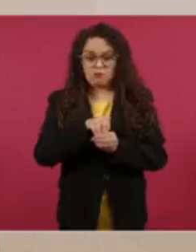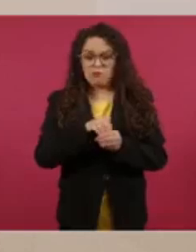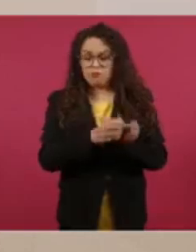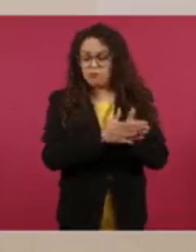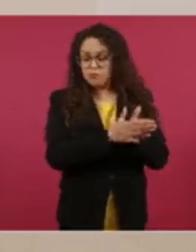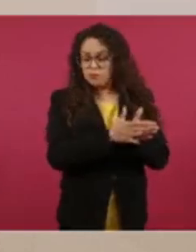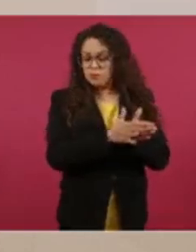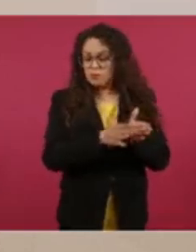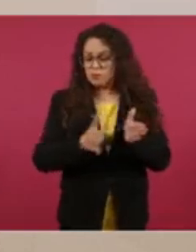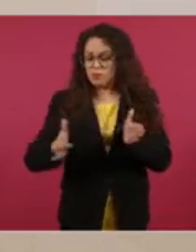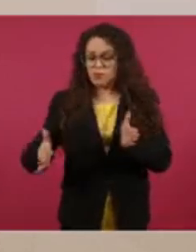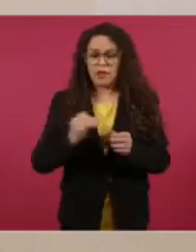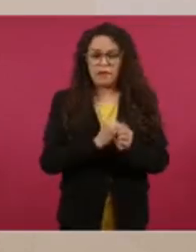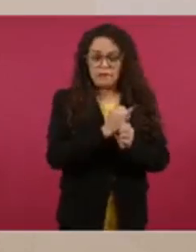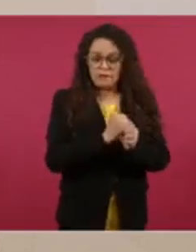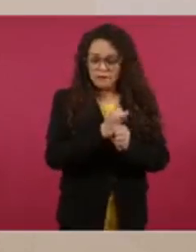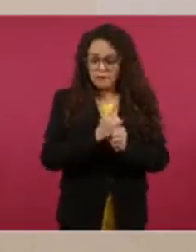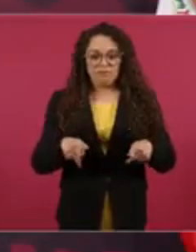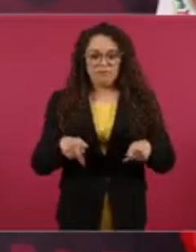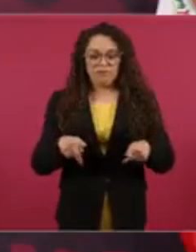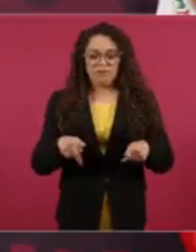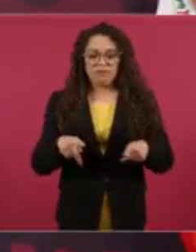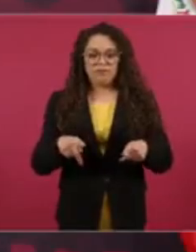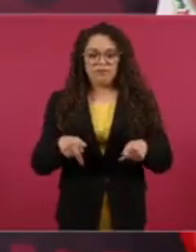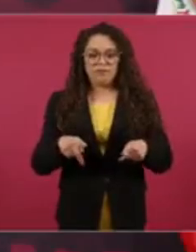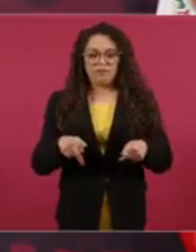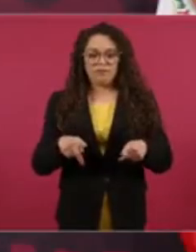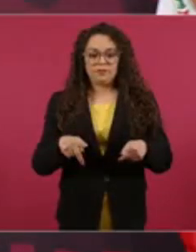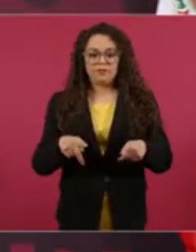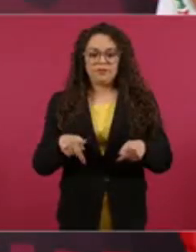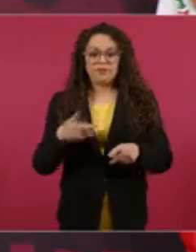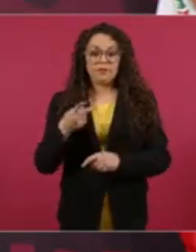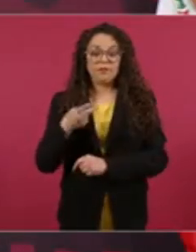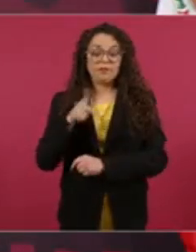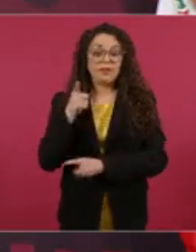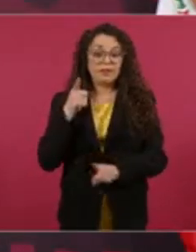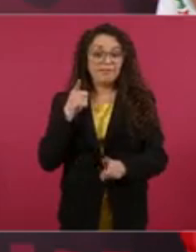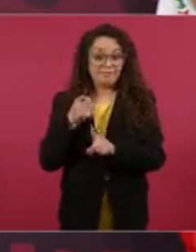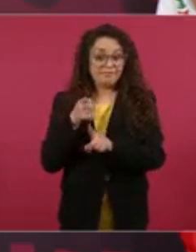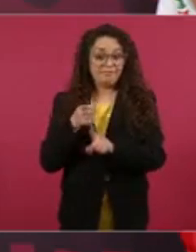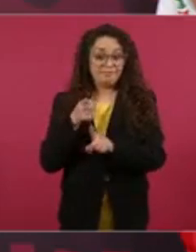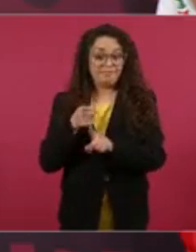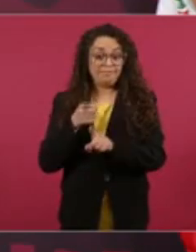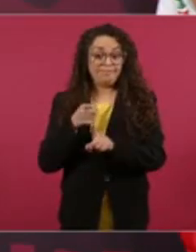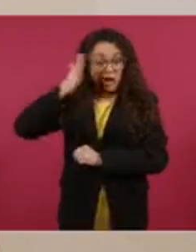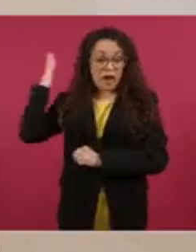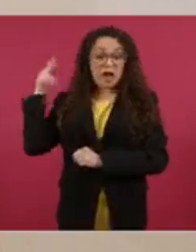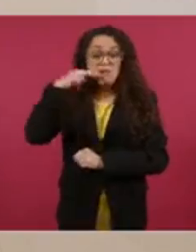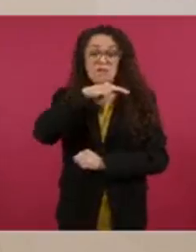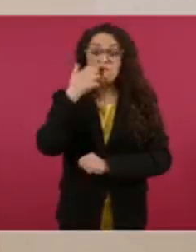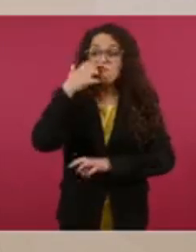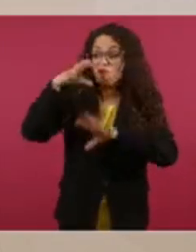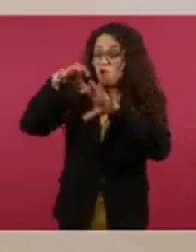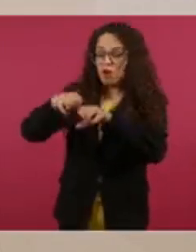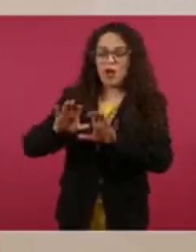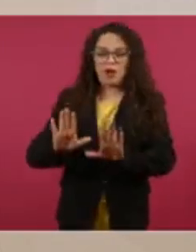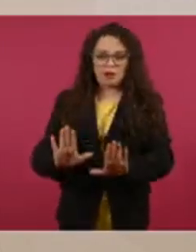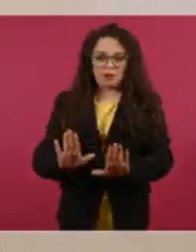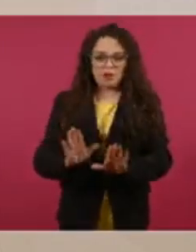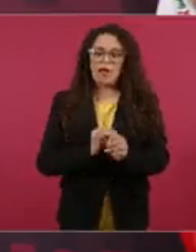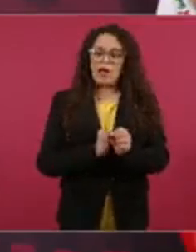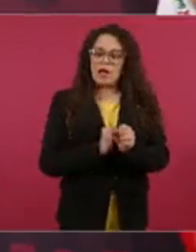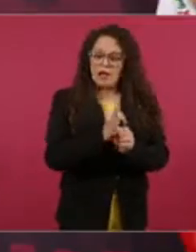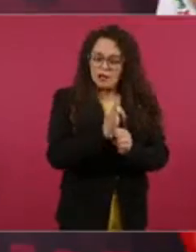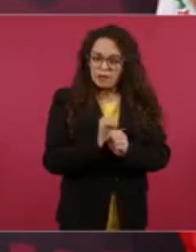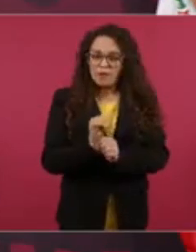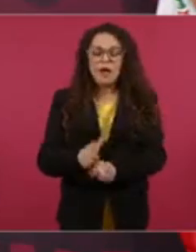El presidente Andrés Manuel López Obrador señaló a sus opositores de politizar el caso Ayotzinapa. En